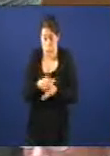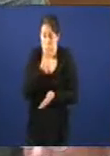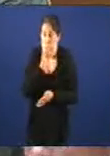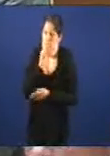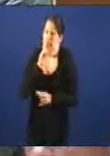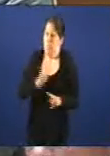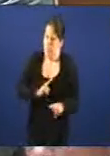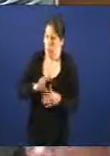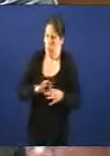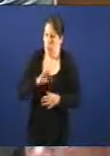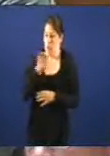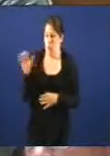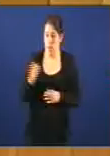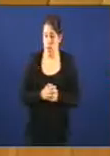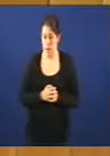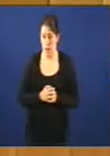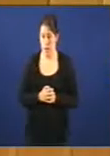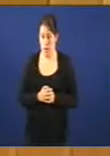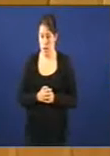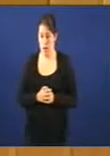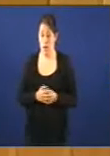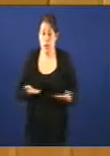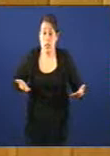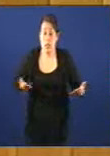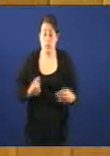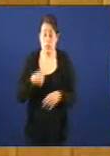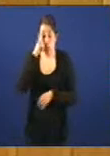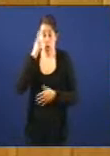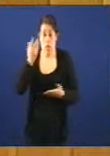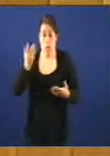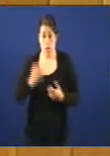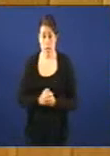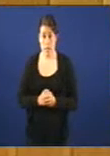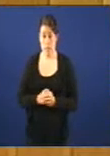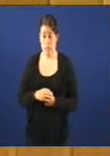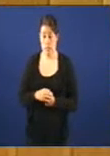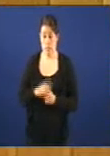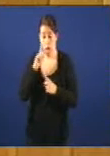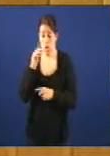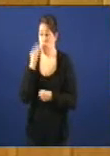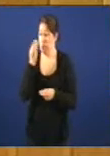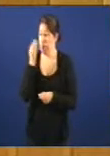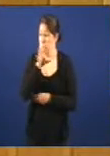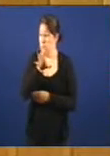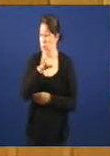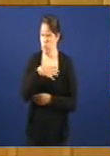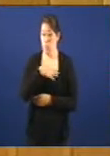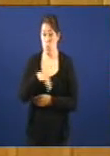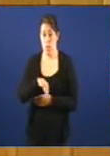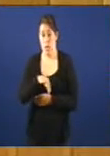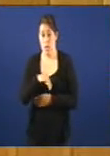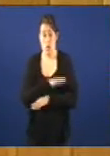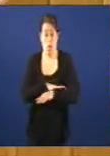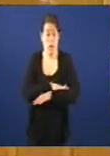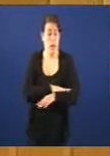da Unión Europea señor Fajardo vostede a verdade que eu non sei se pensan que un país se pode gobernar a